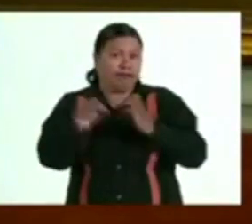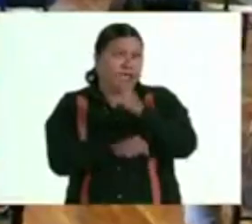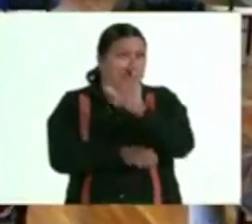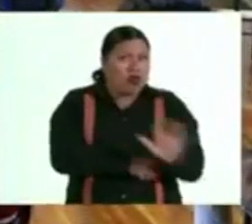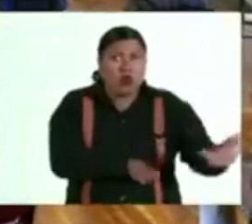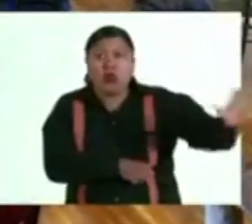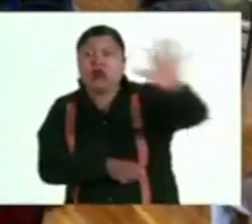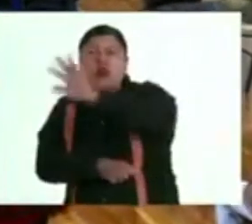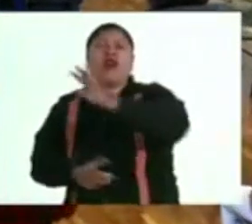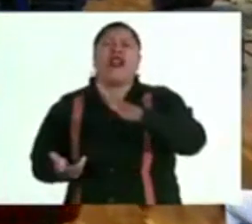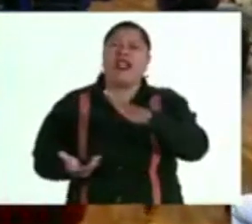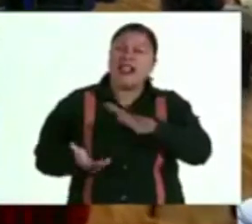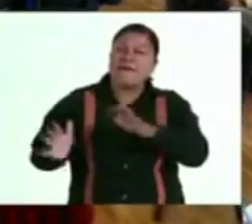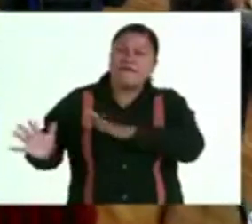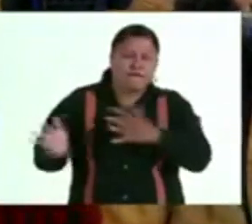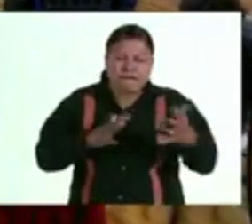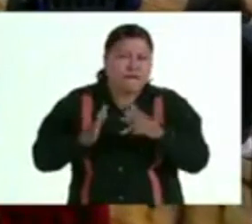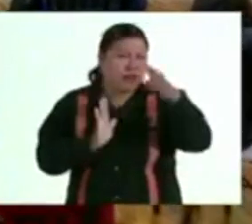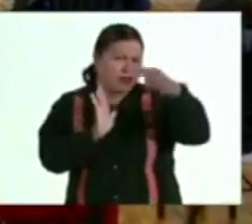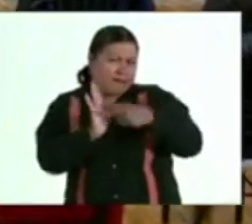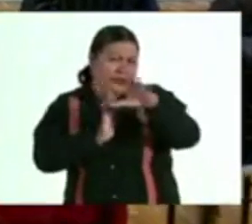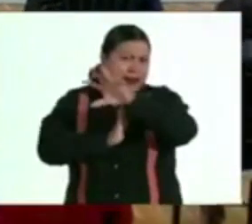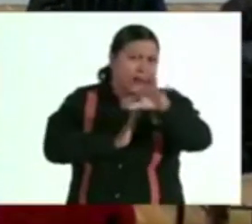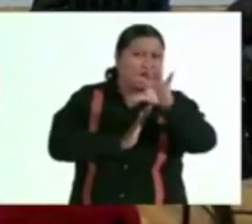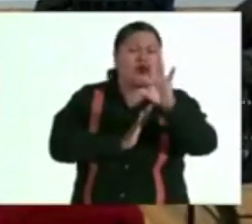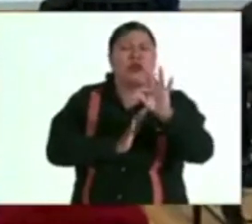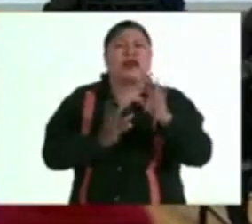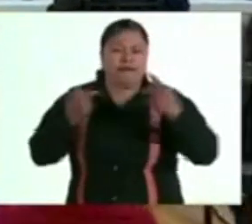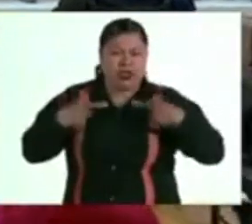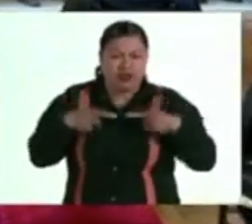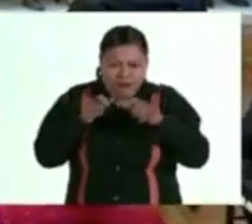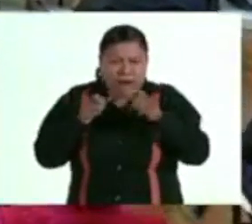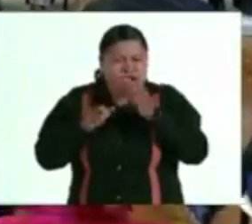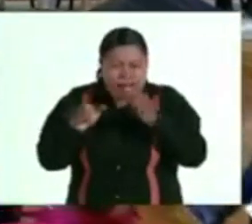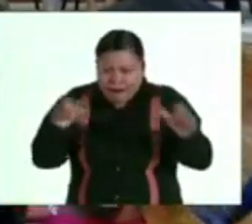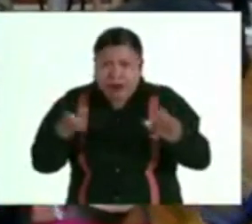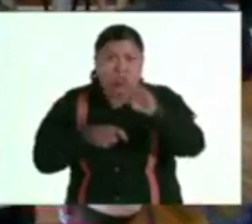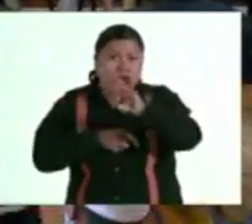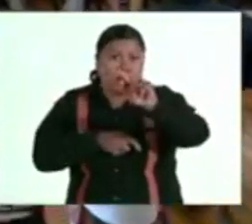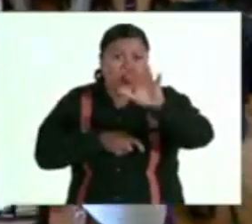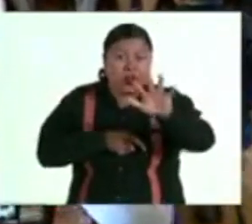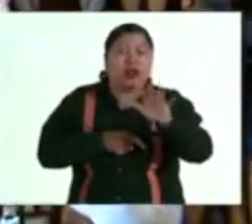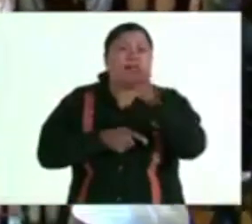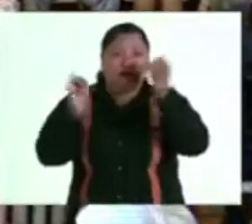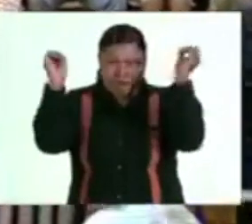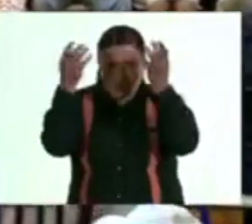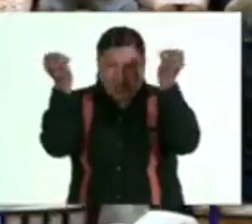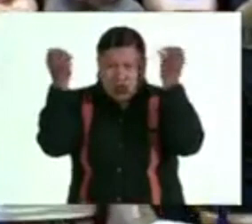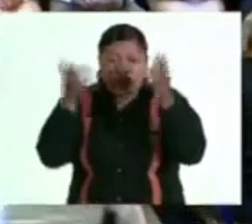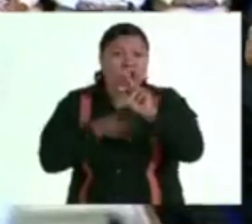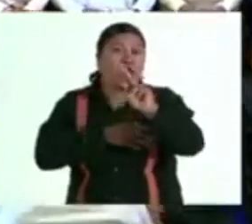Estado con fuerzas de al menos 2.541 efectivos, 275 patrullas